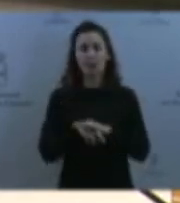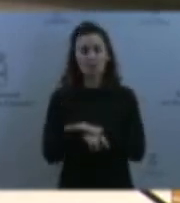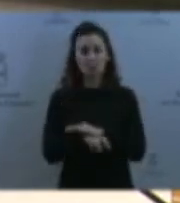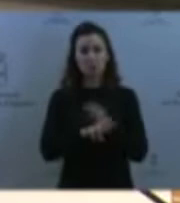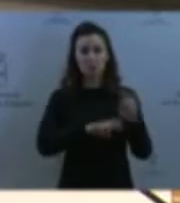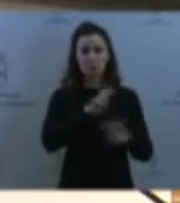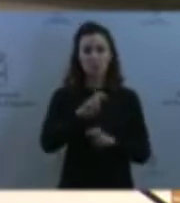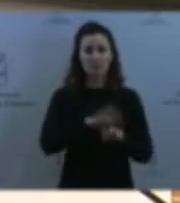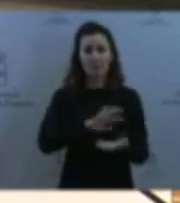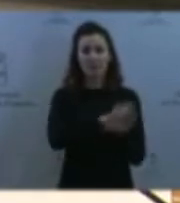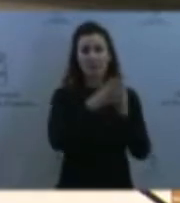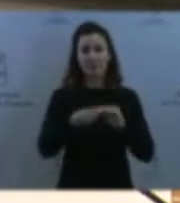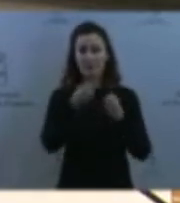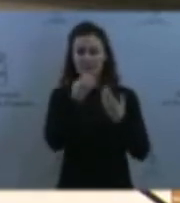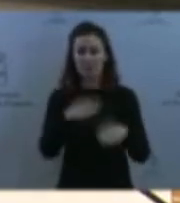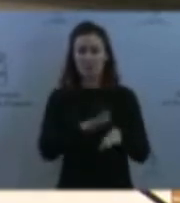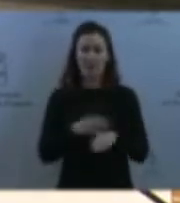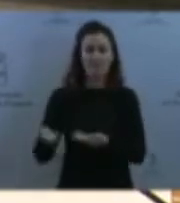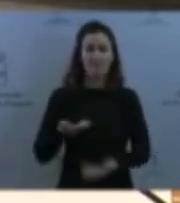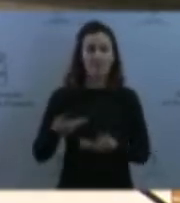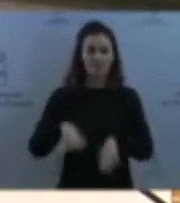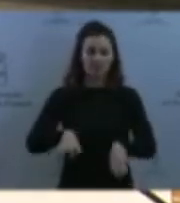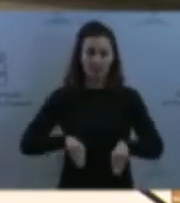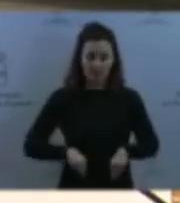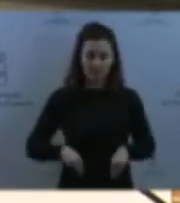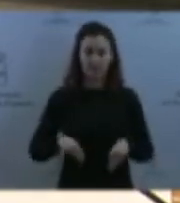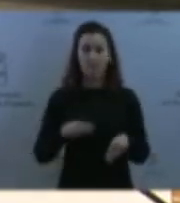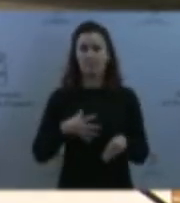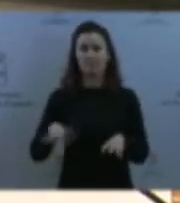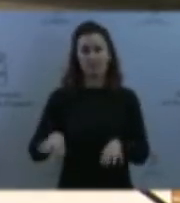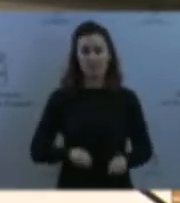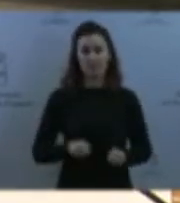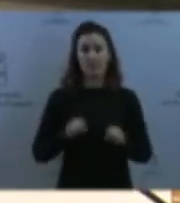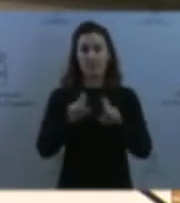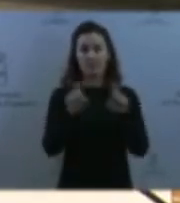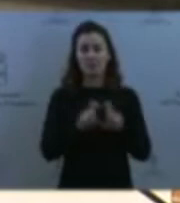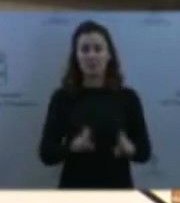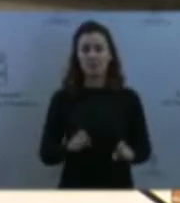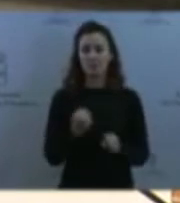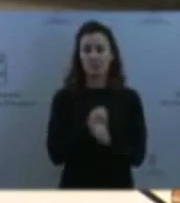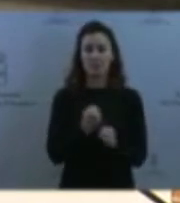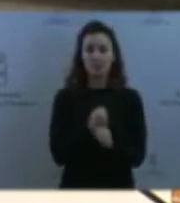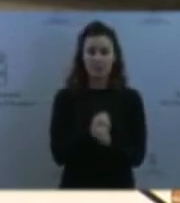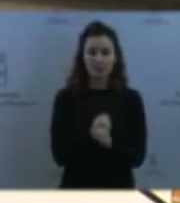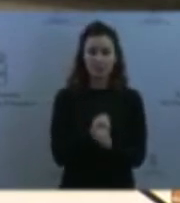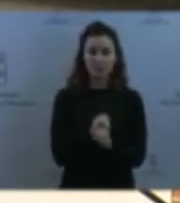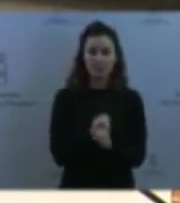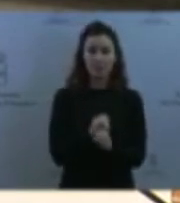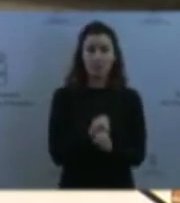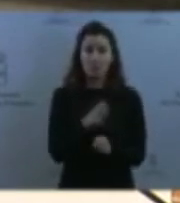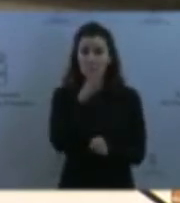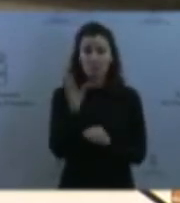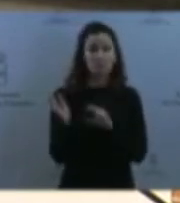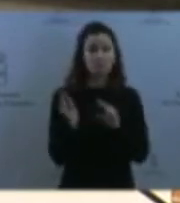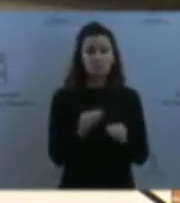a los menores y trabajando con las entidades que realizan esta tarea de esta forma